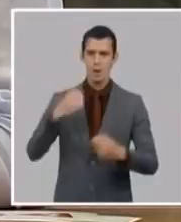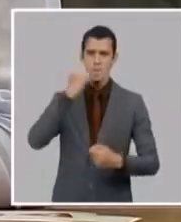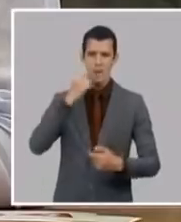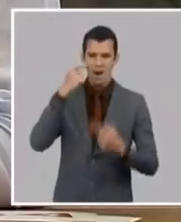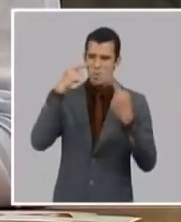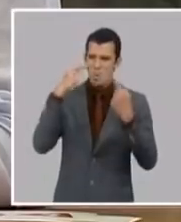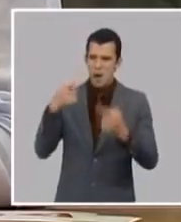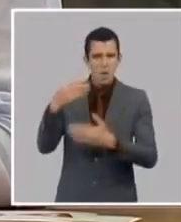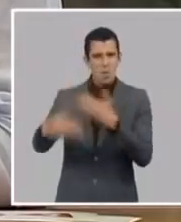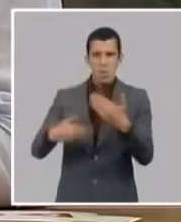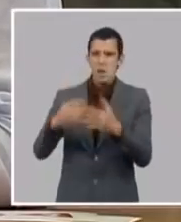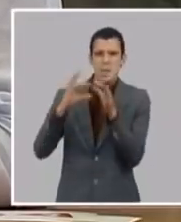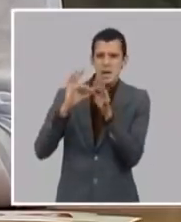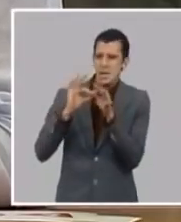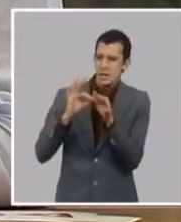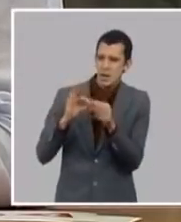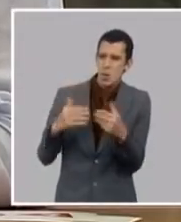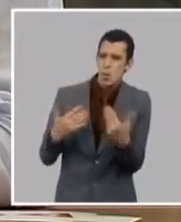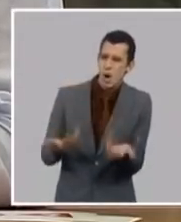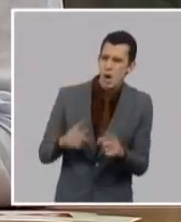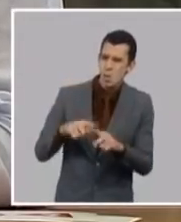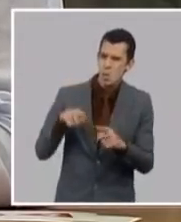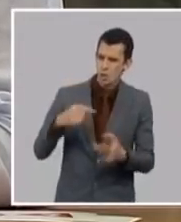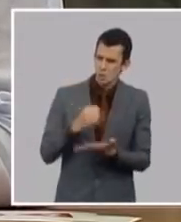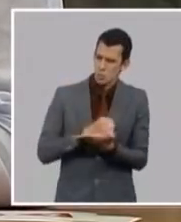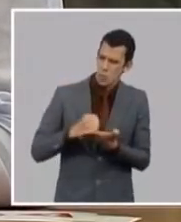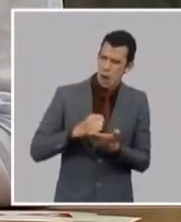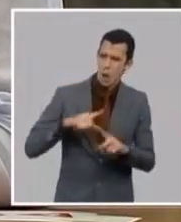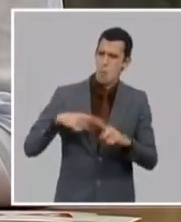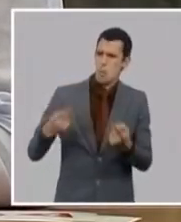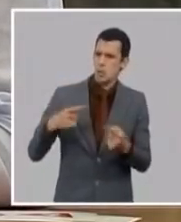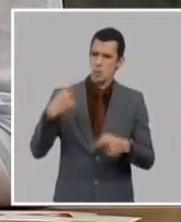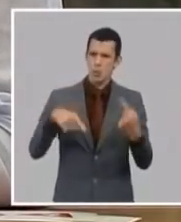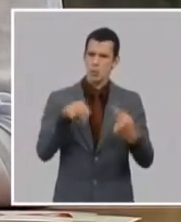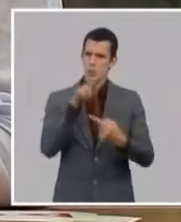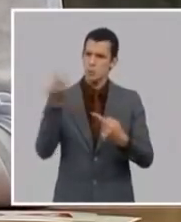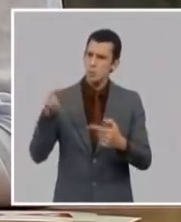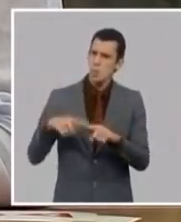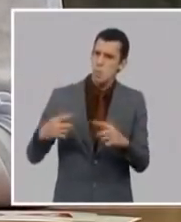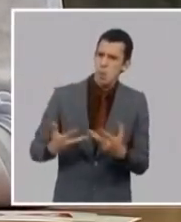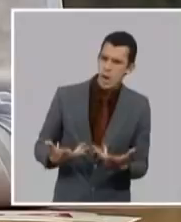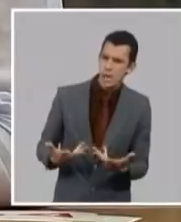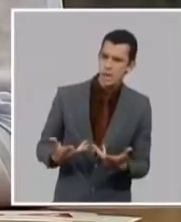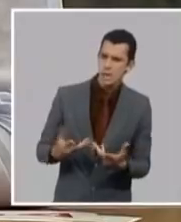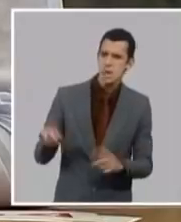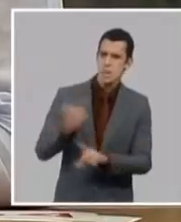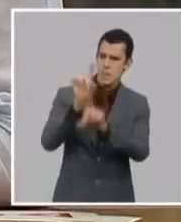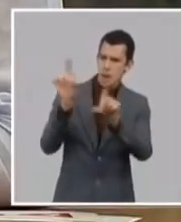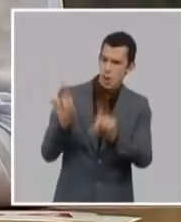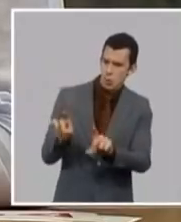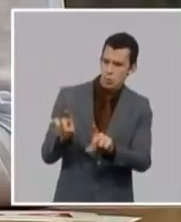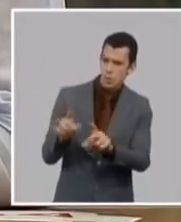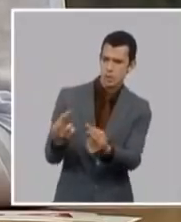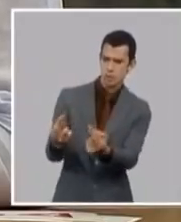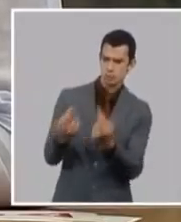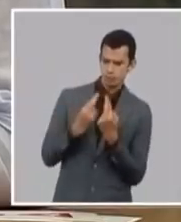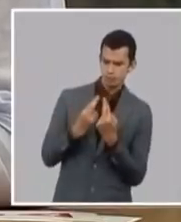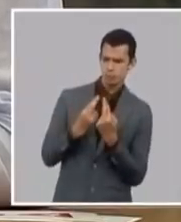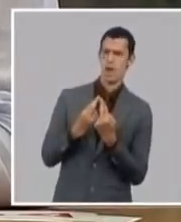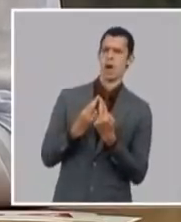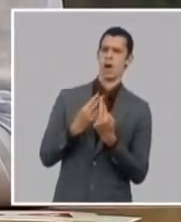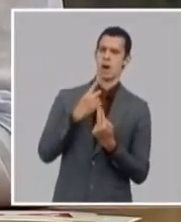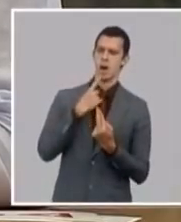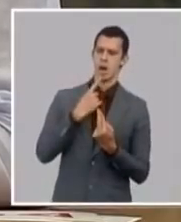cambien también su concepto sobre la vida o sea es también un llamado a la paz a la